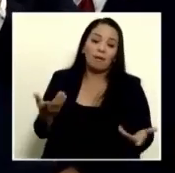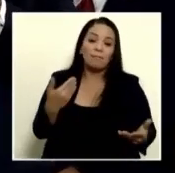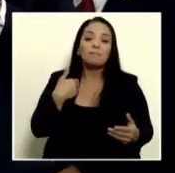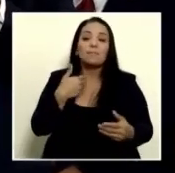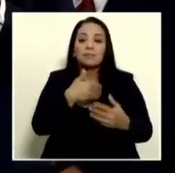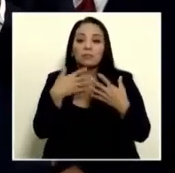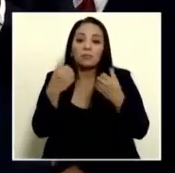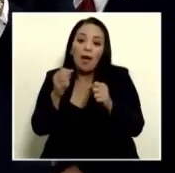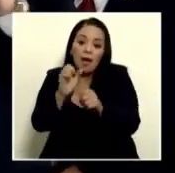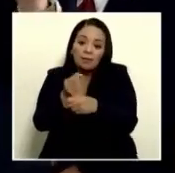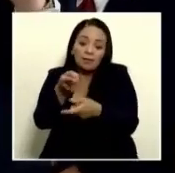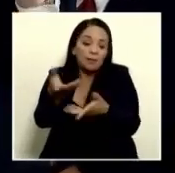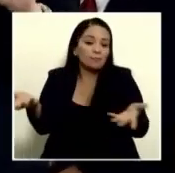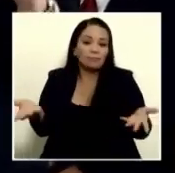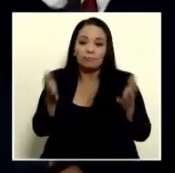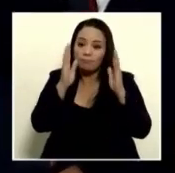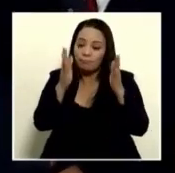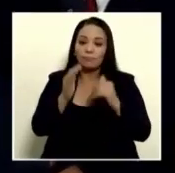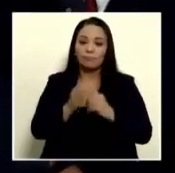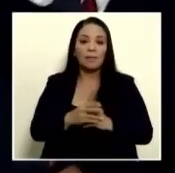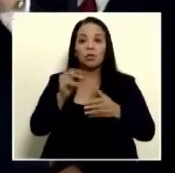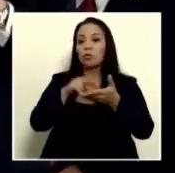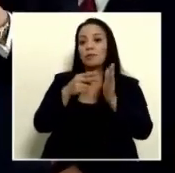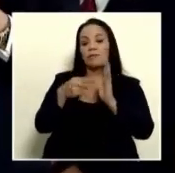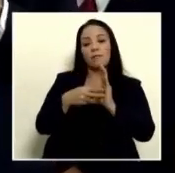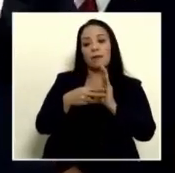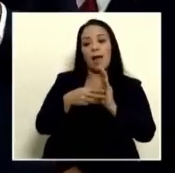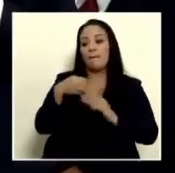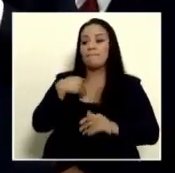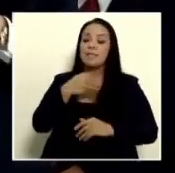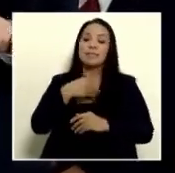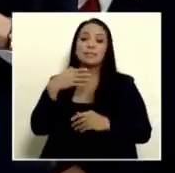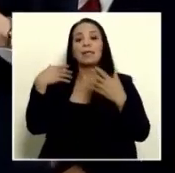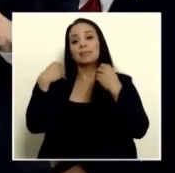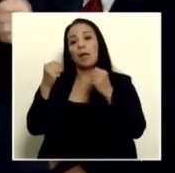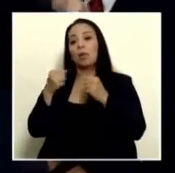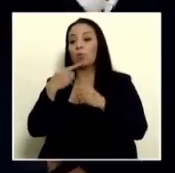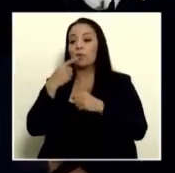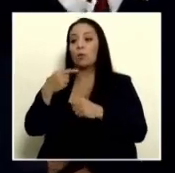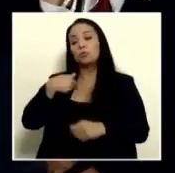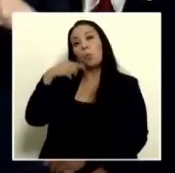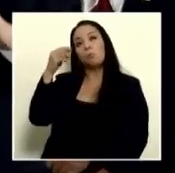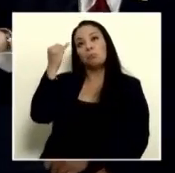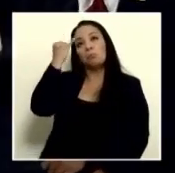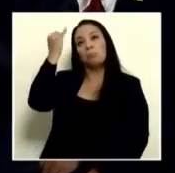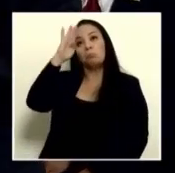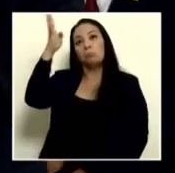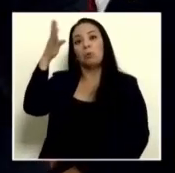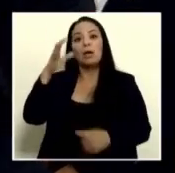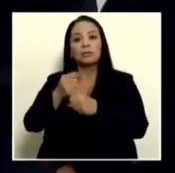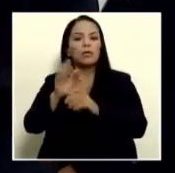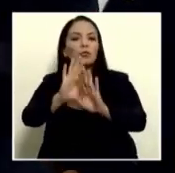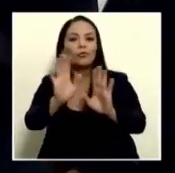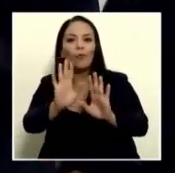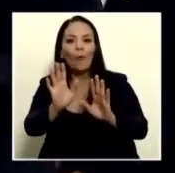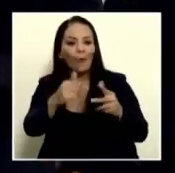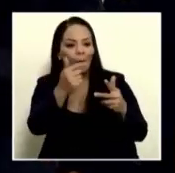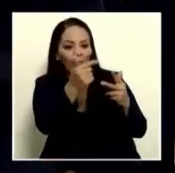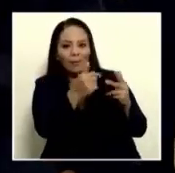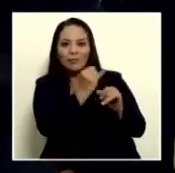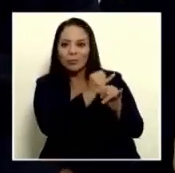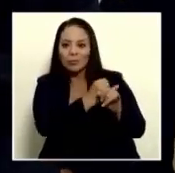de Salud. No fue que se le ocurrió a doña Joslin levantarse un día y decir, no, ellos se lo dijeron. Y eso era lo que yo quería